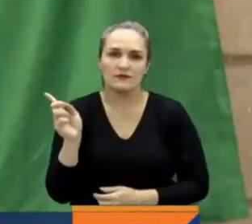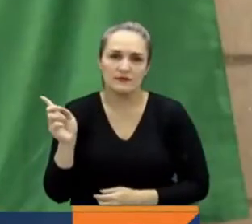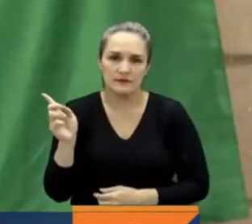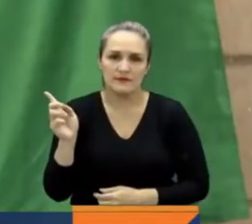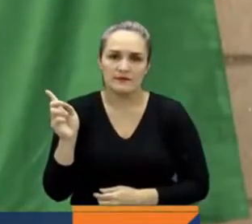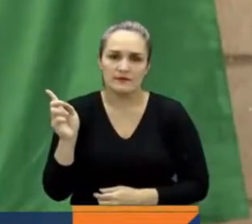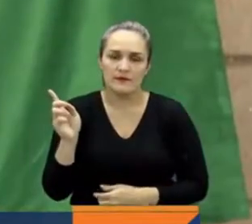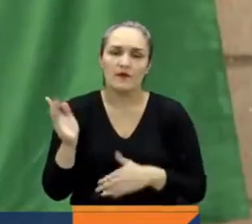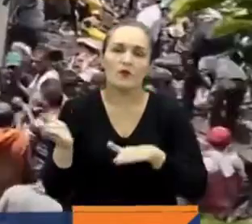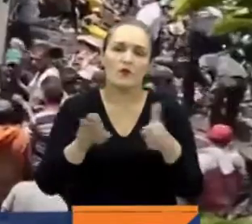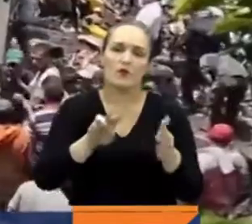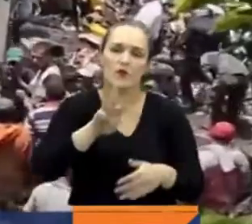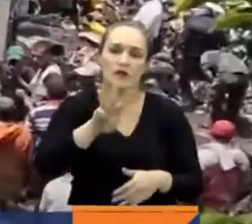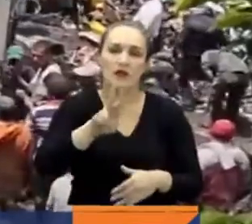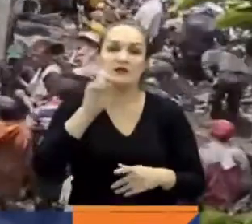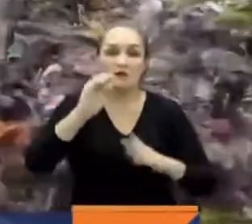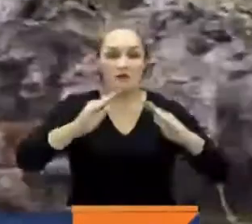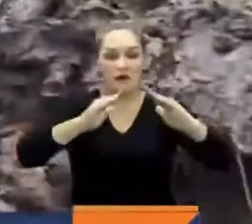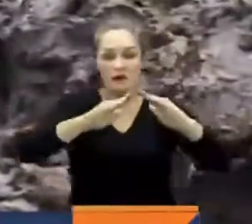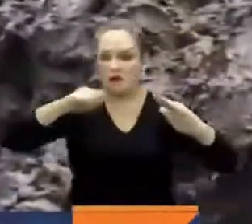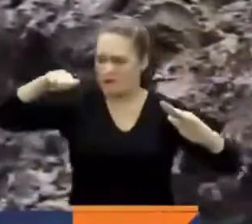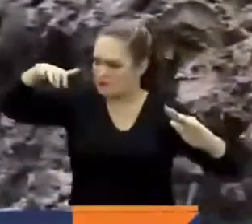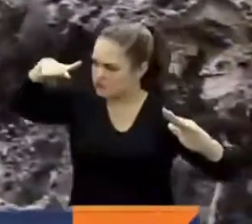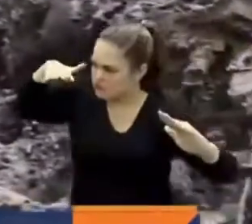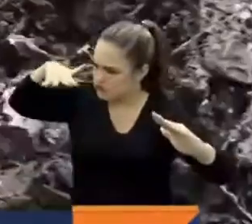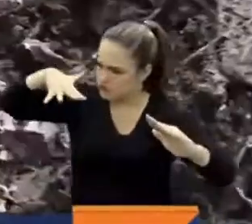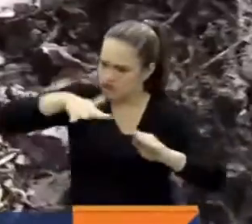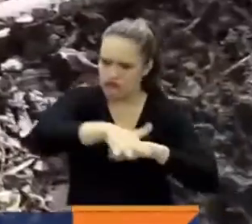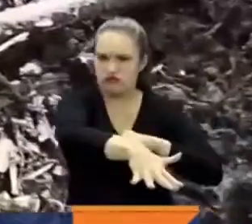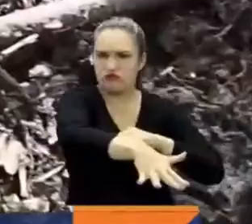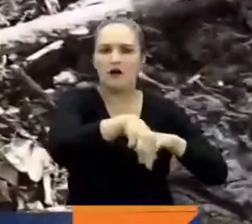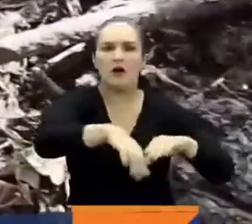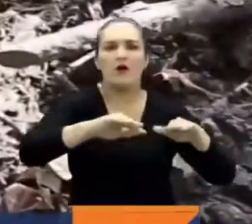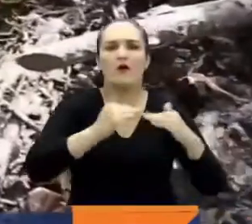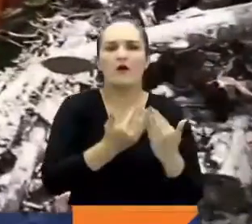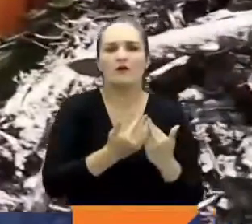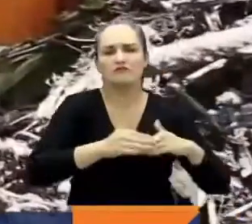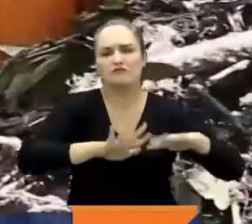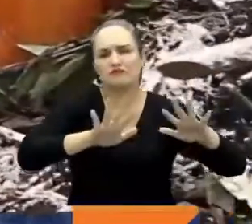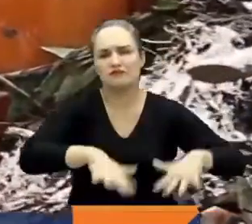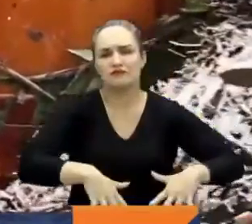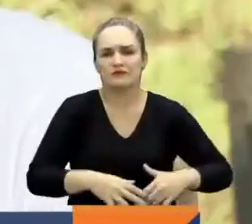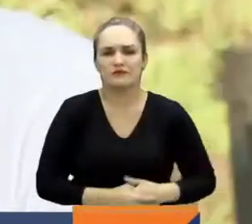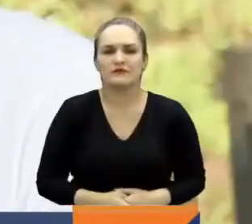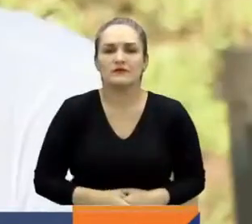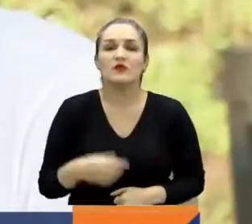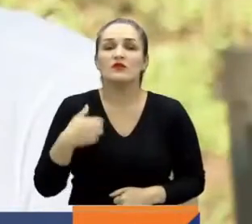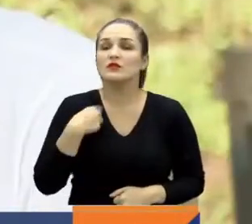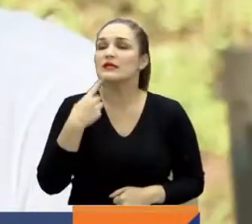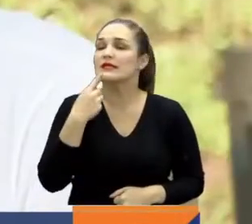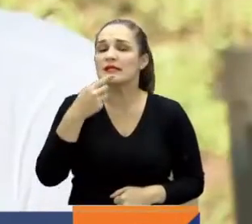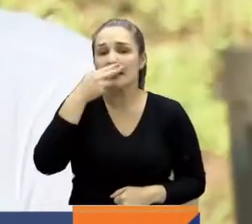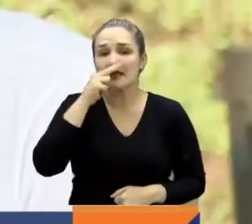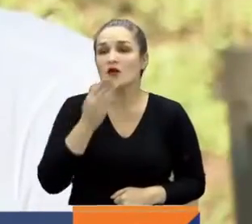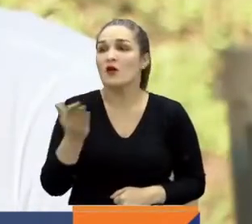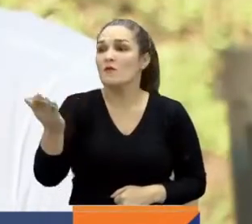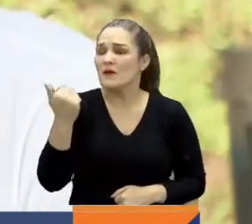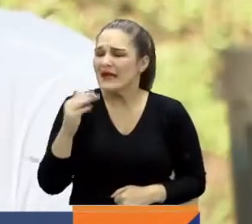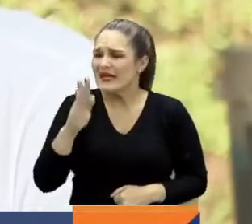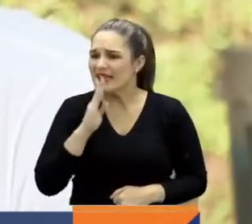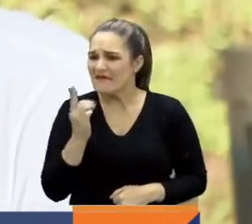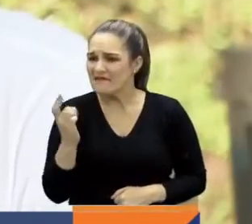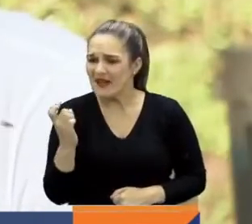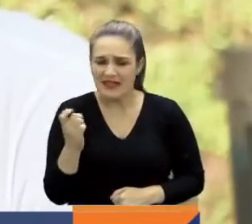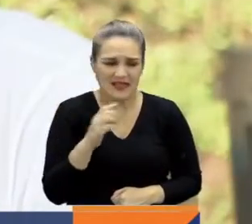Sofía y Andrea, por el deslizamiento de tierra que sepultó una escuela. Cuando yo les dije a los niños, ayúdenme a hacer memoria a quien